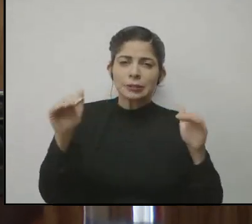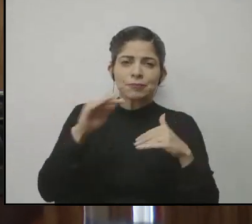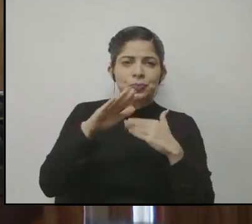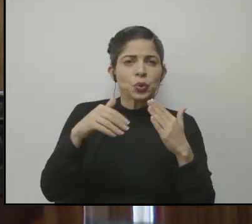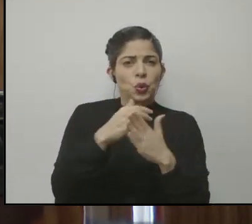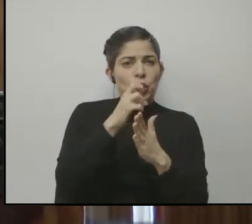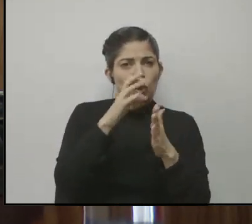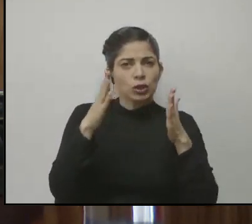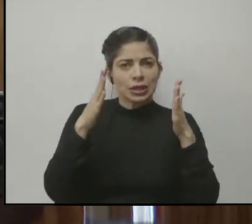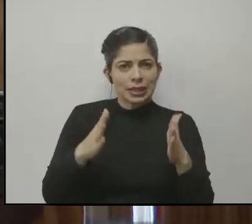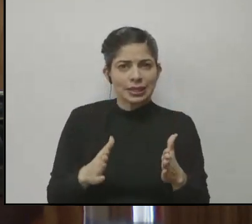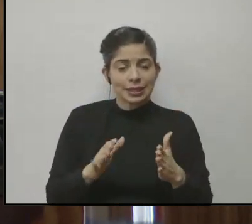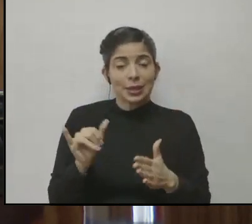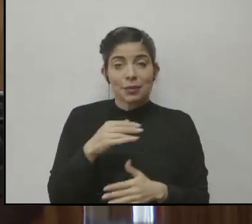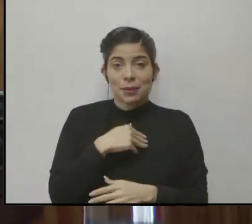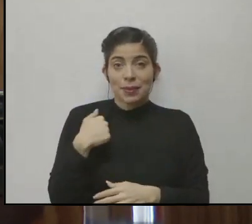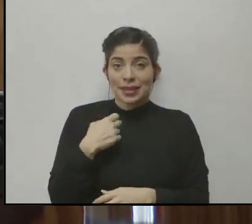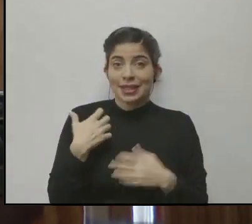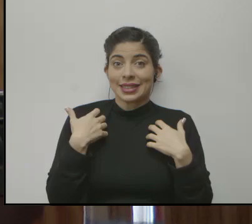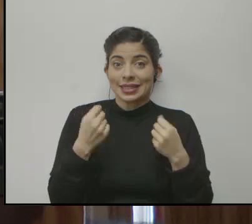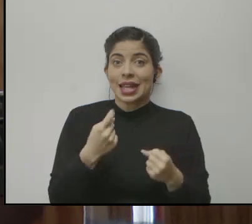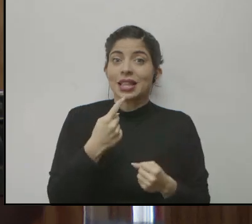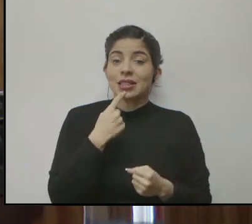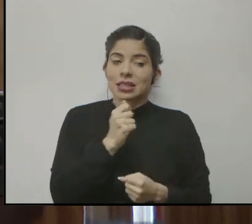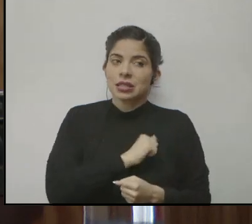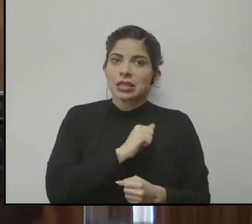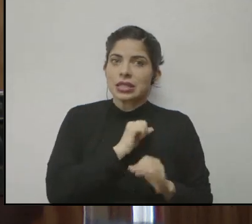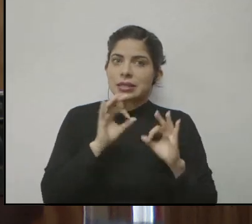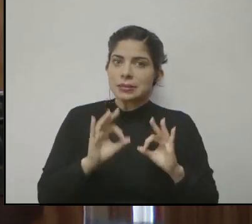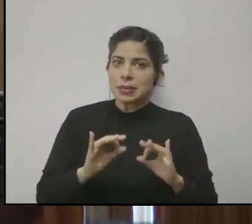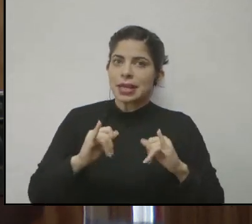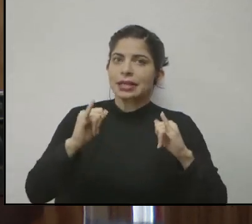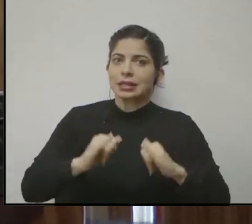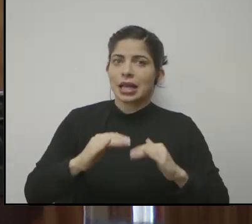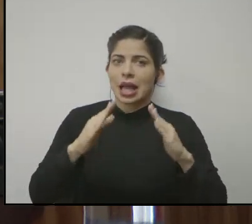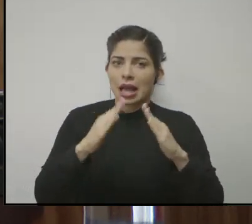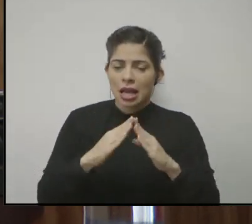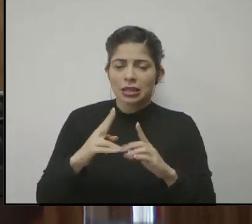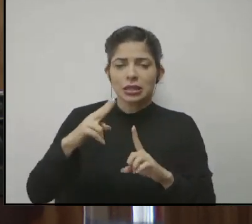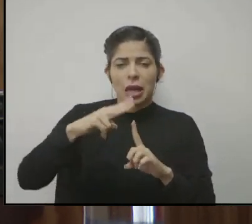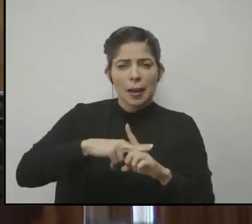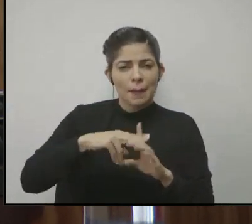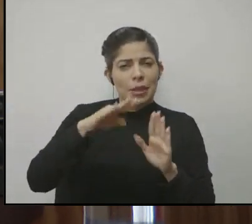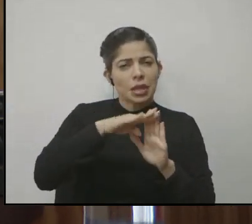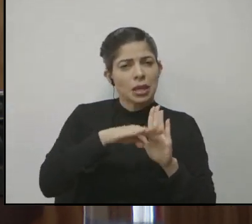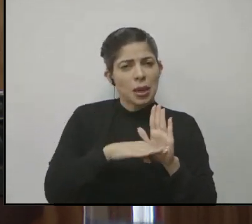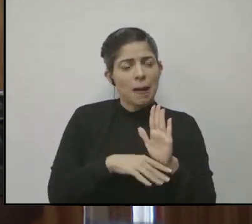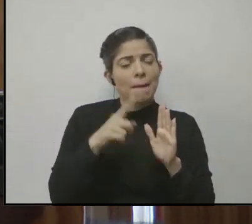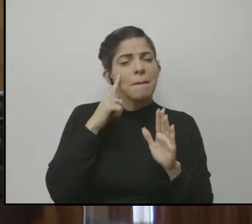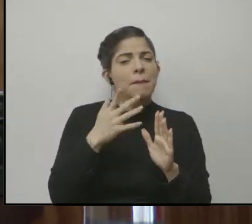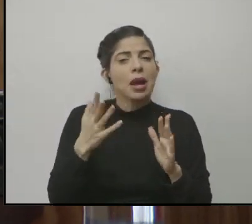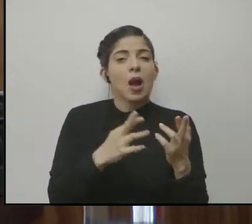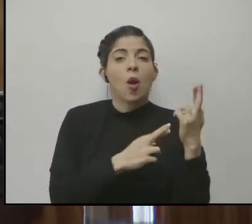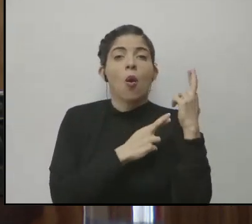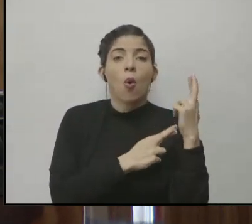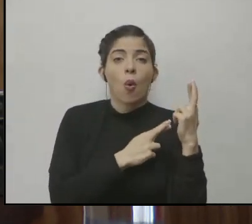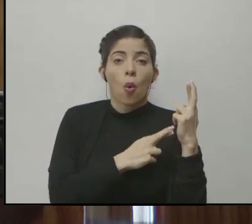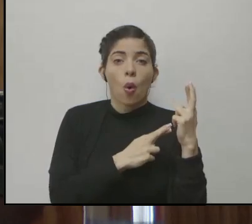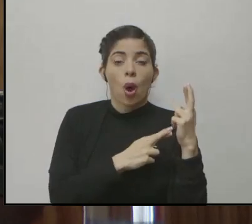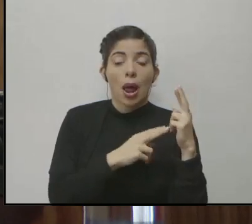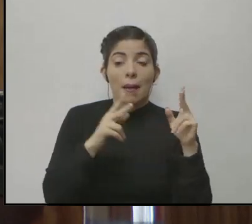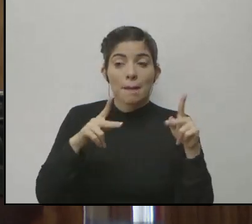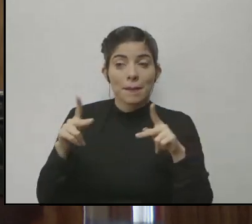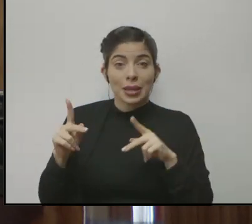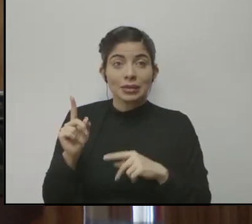costarricenses para, como dice el Ministro de Salud, nos portemos bien, nos quedemos en casa, apliquemos los protocolos para que ojalá podamos tener esa